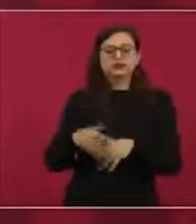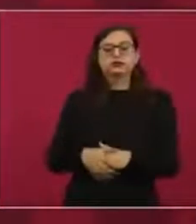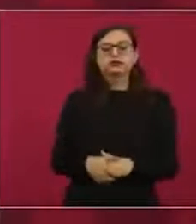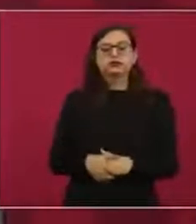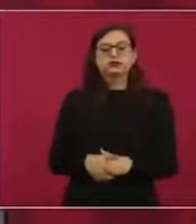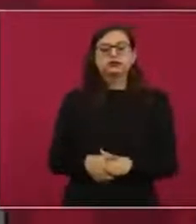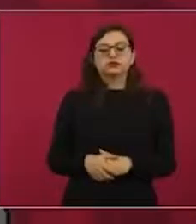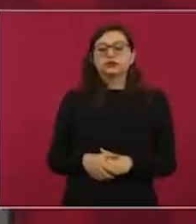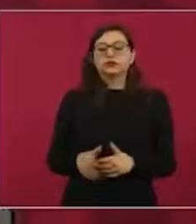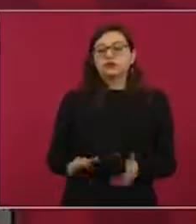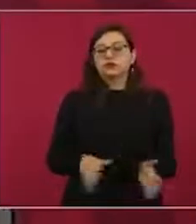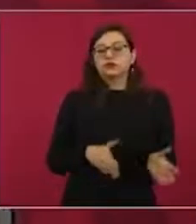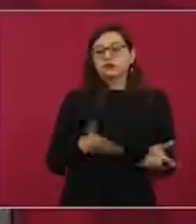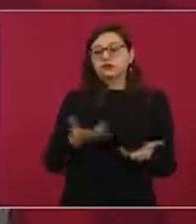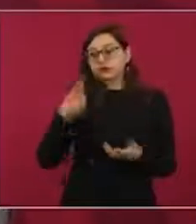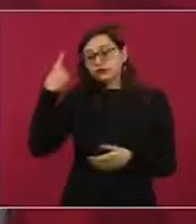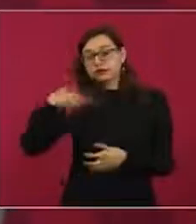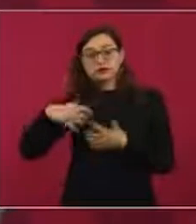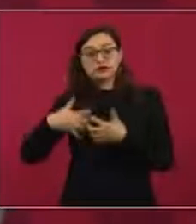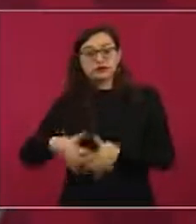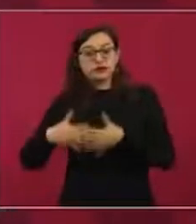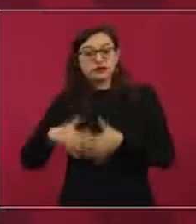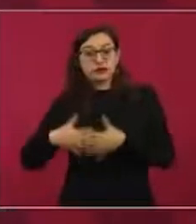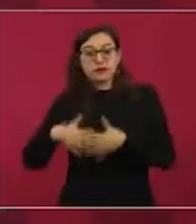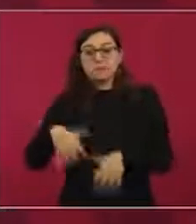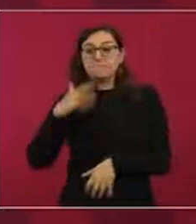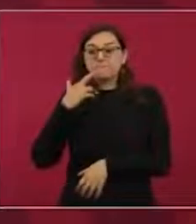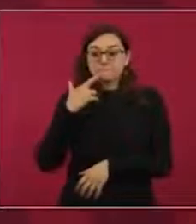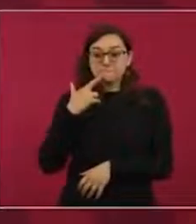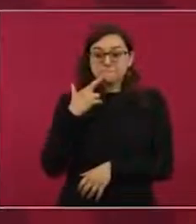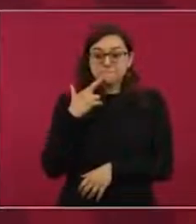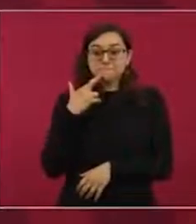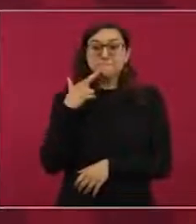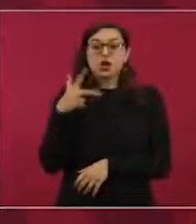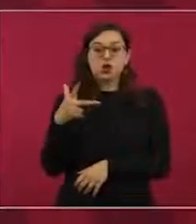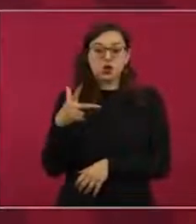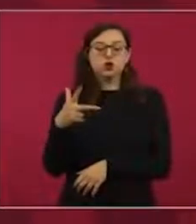mejorando su capacidad de procesamiento.